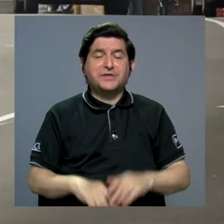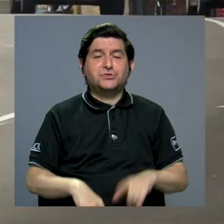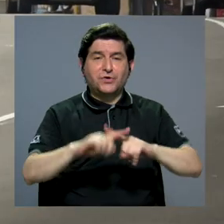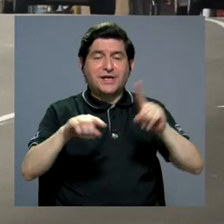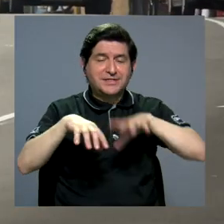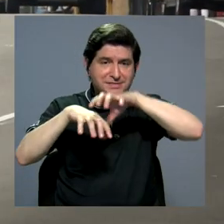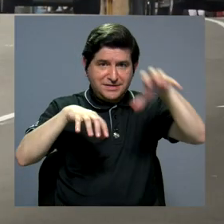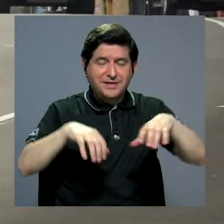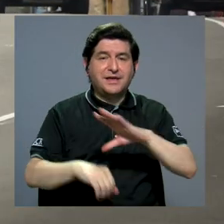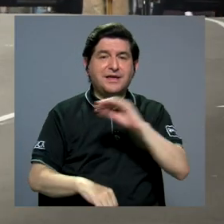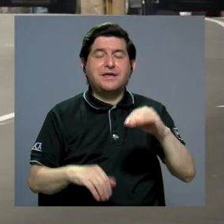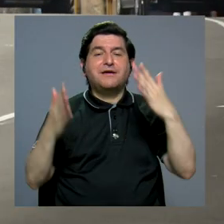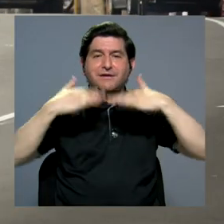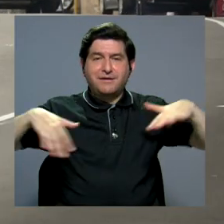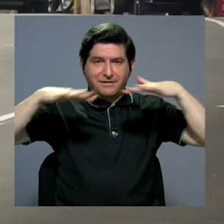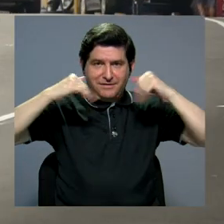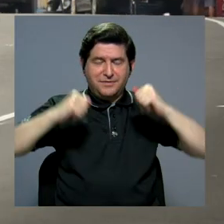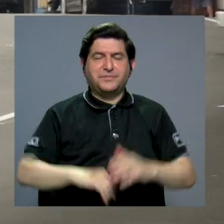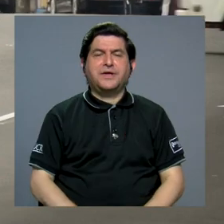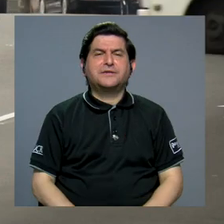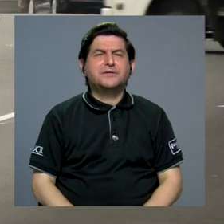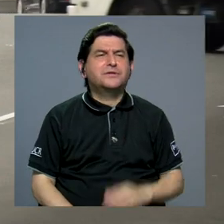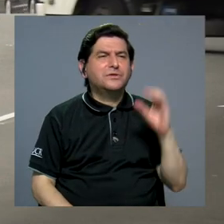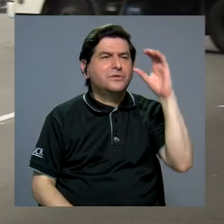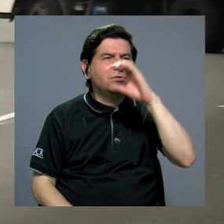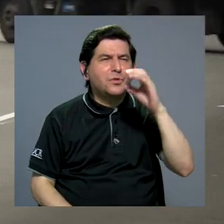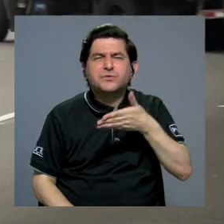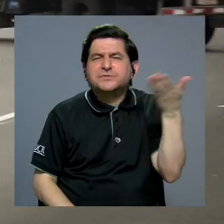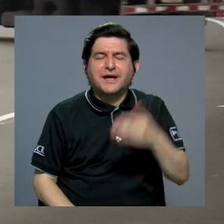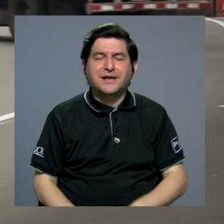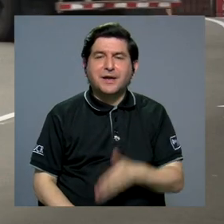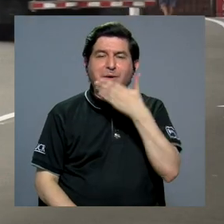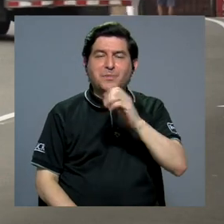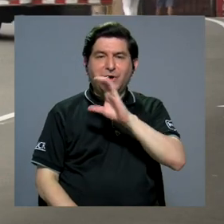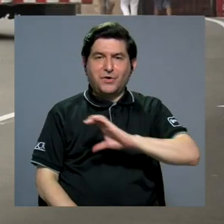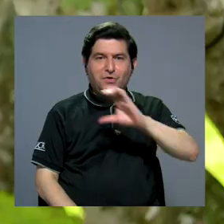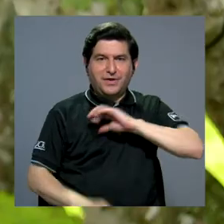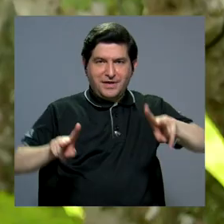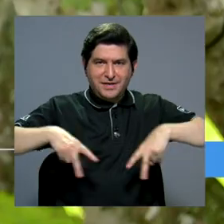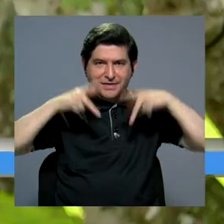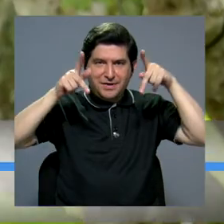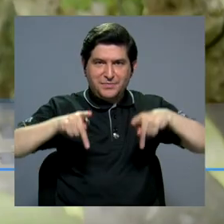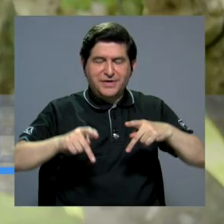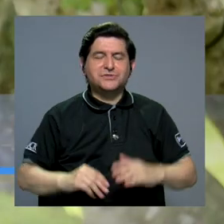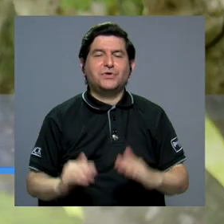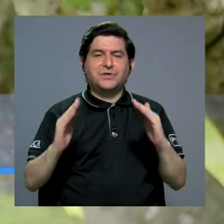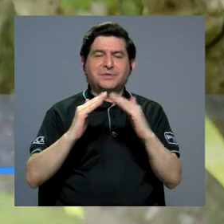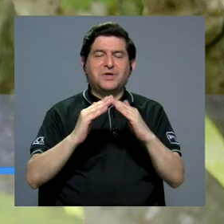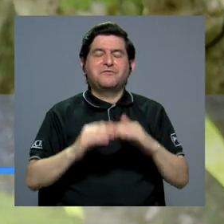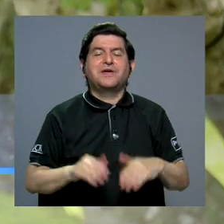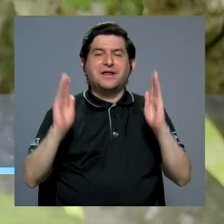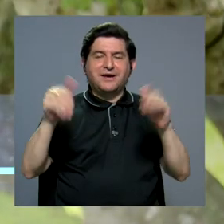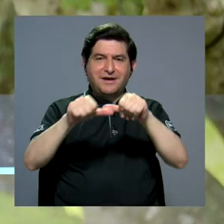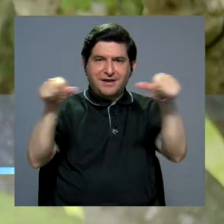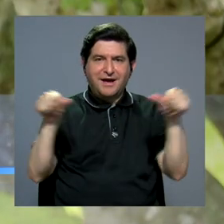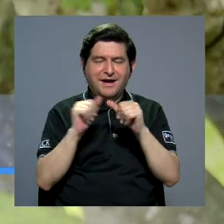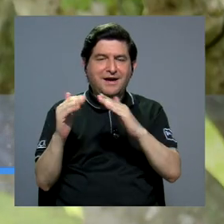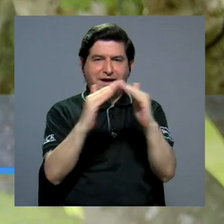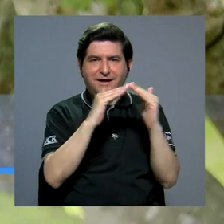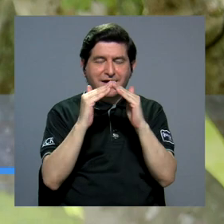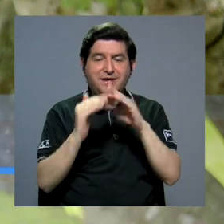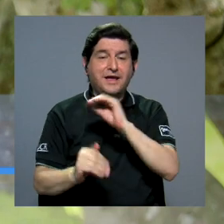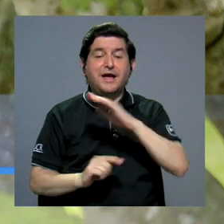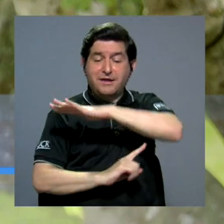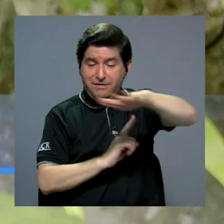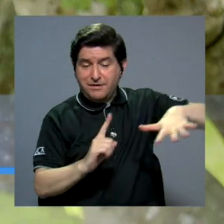estos cantones y para el ambiente. Se busca mejorar la calidad de vida de las personas que habitan en la GAM y también con su entorno. Entonces,